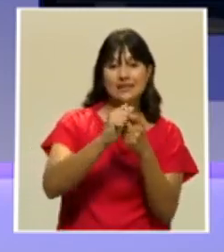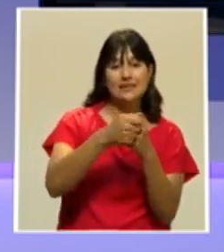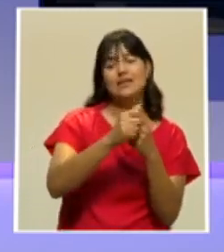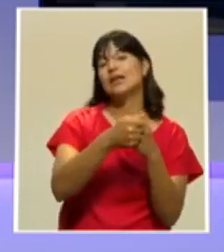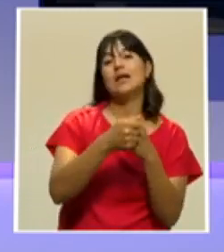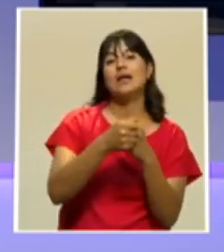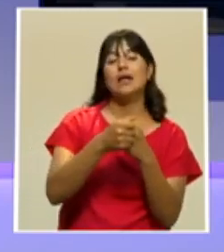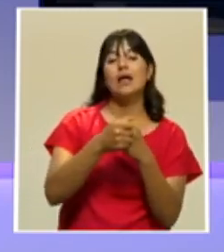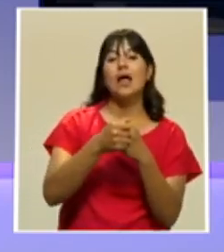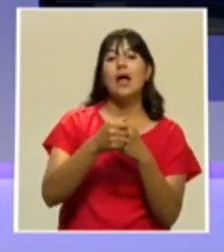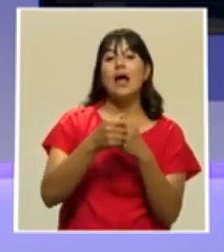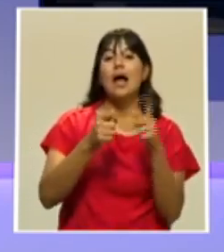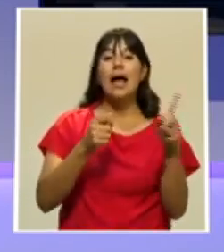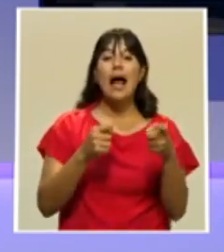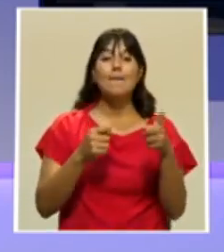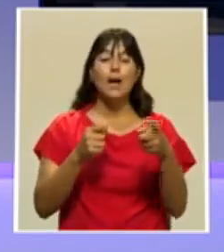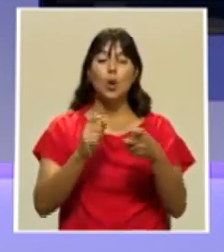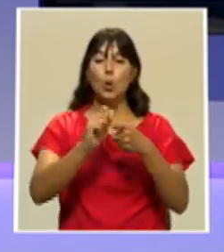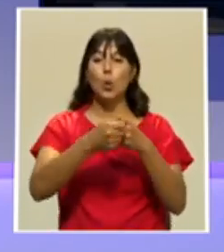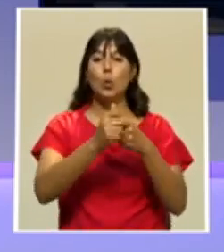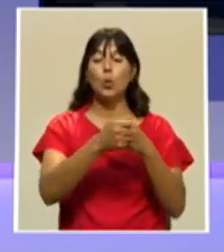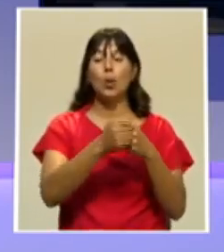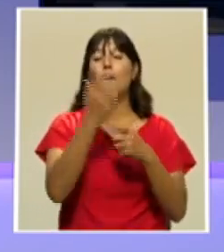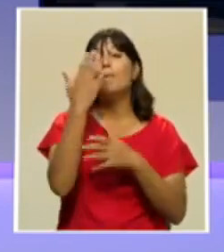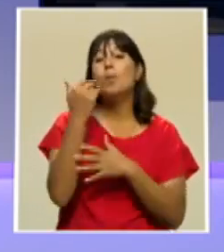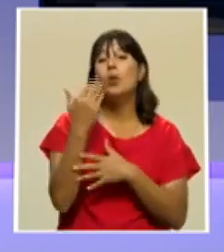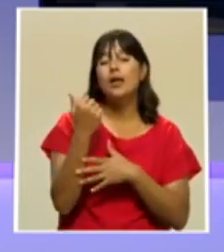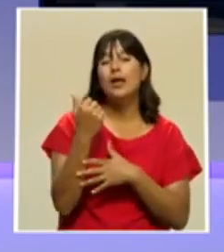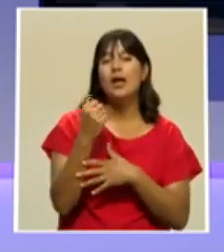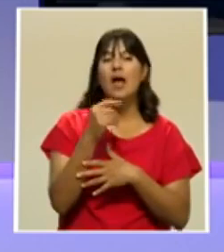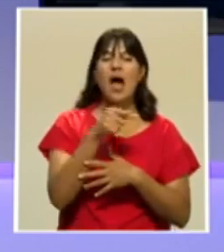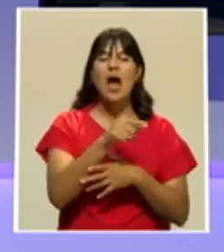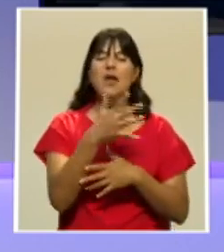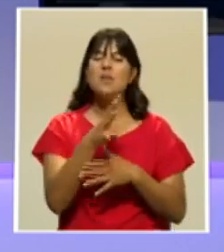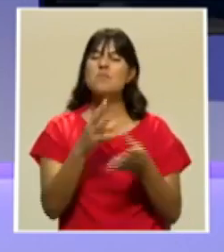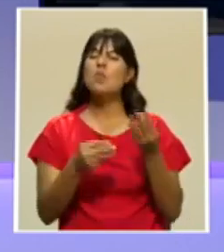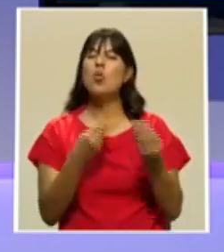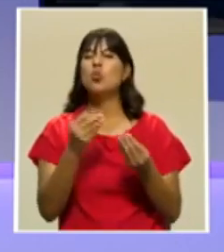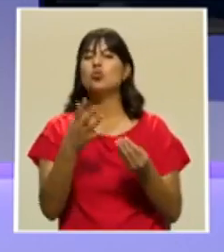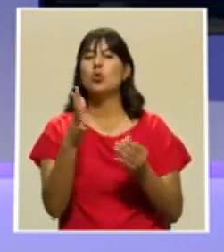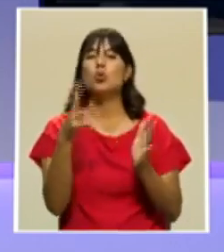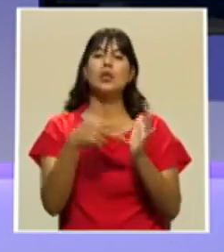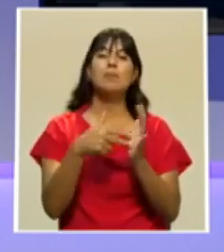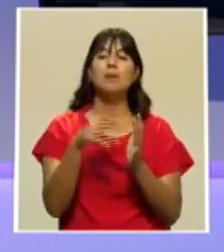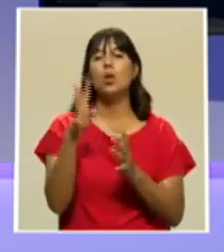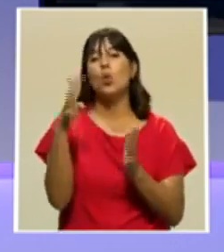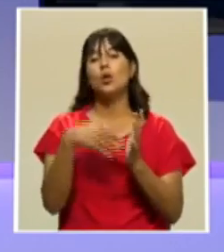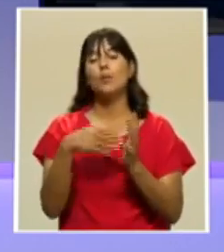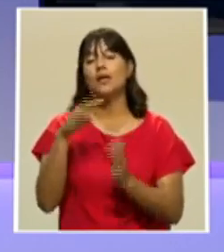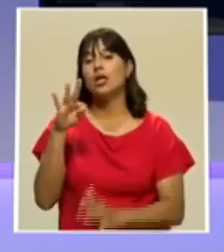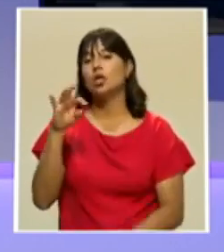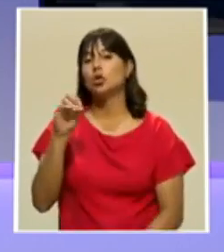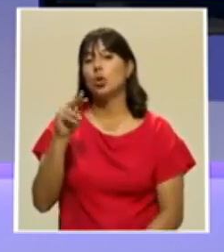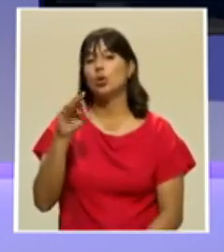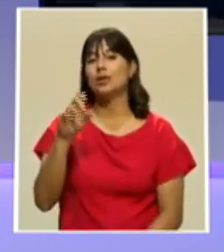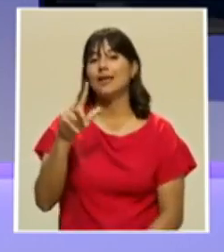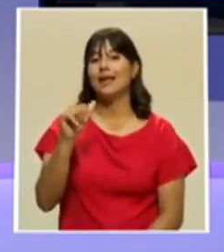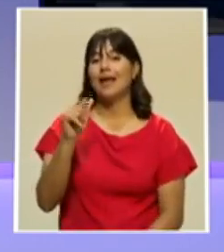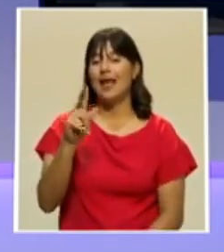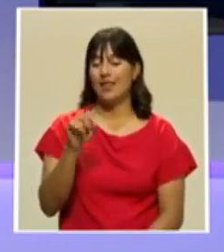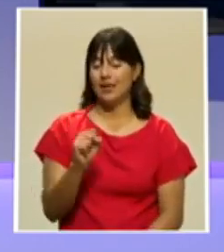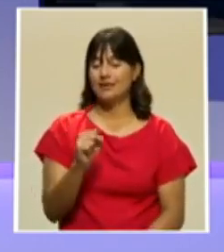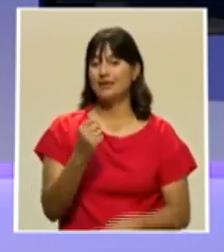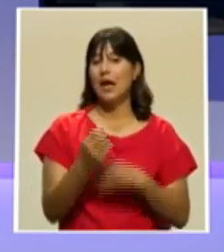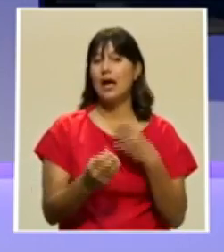Porque, pues como le digo, se producen entre 3,000 y 4,000 toneladas al año de esto. Y